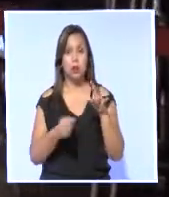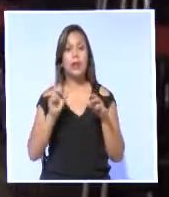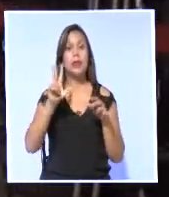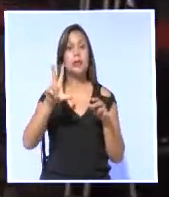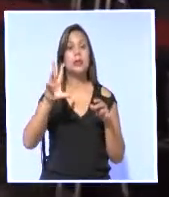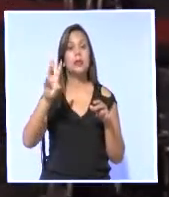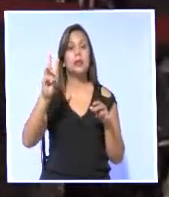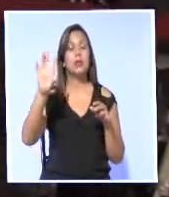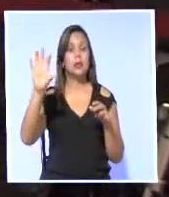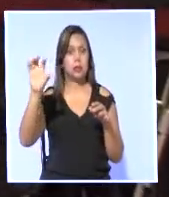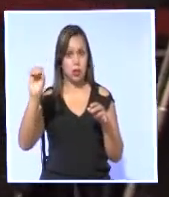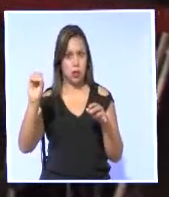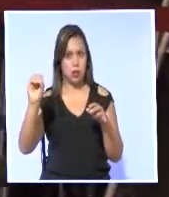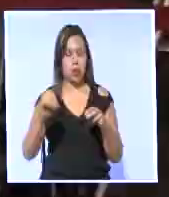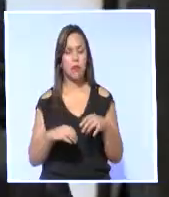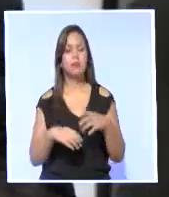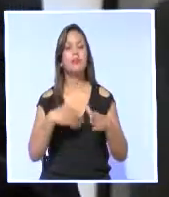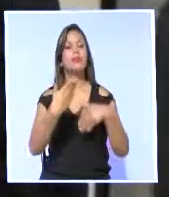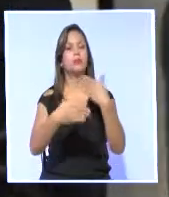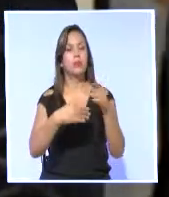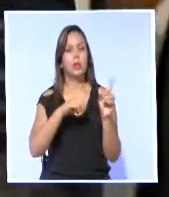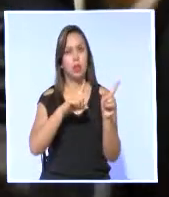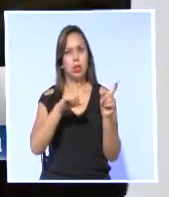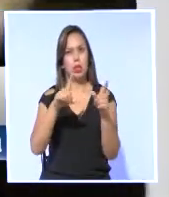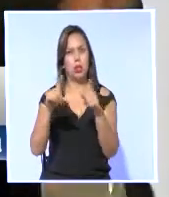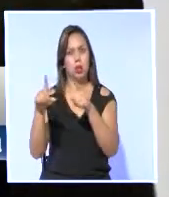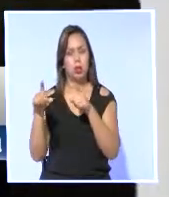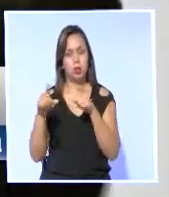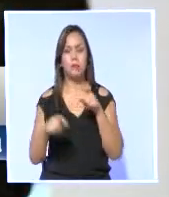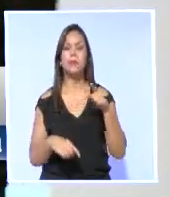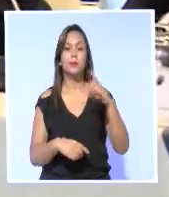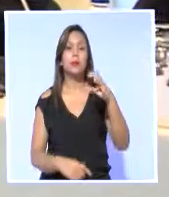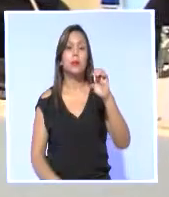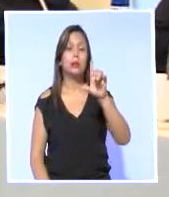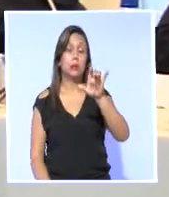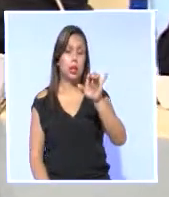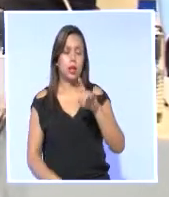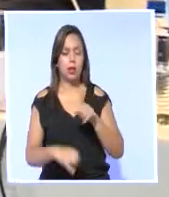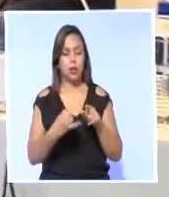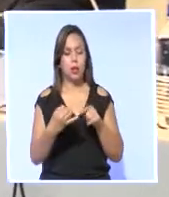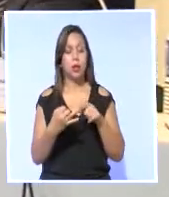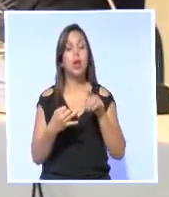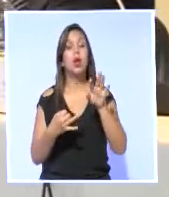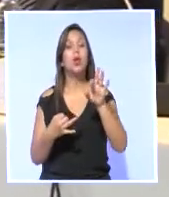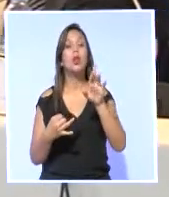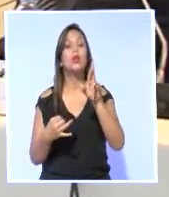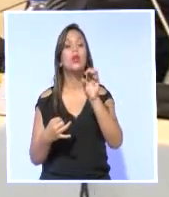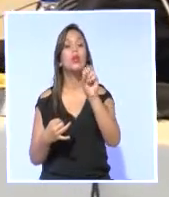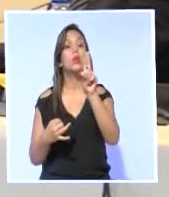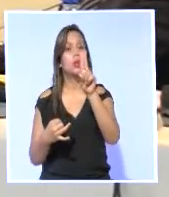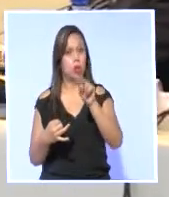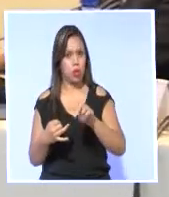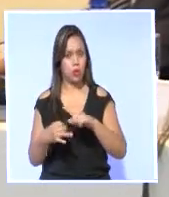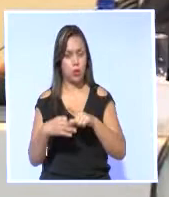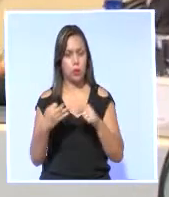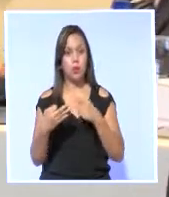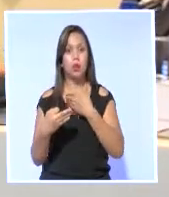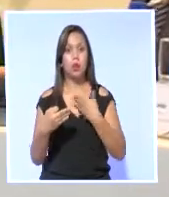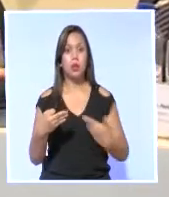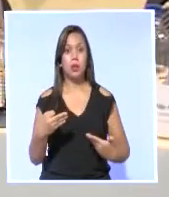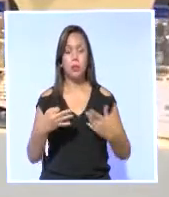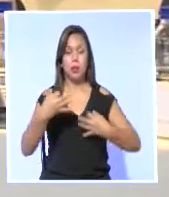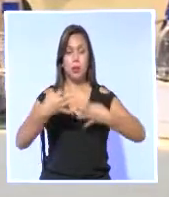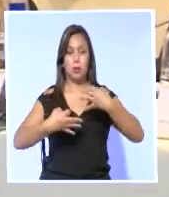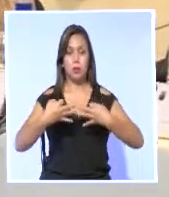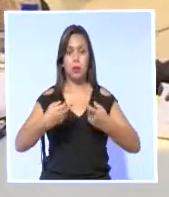Luego vino el turno de las preguntas. Guillermo Cel y César Rón cuestionaron el cruce de correspondencia entre el presidente del Consejo de la Judicatura